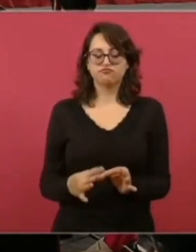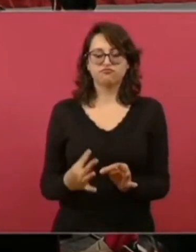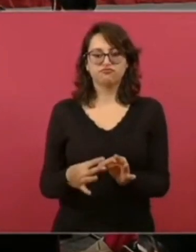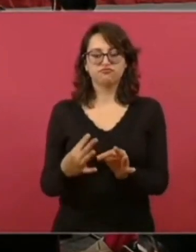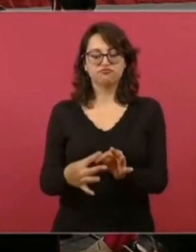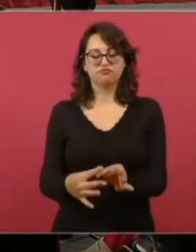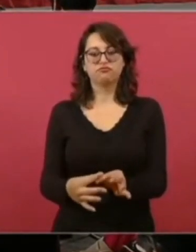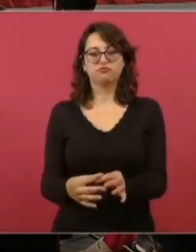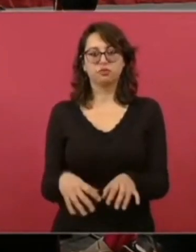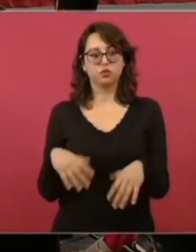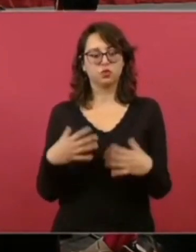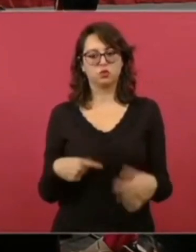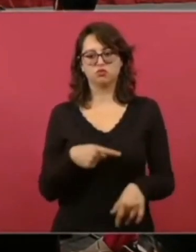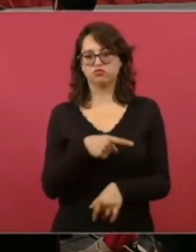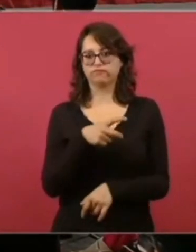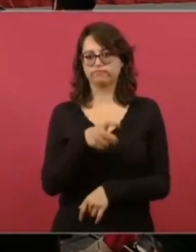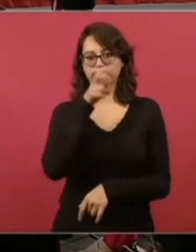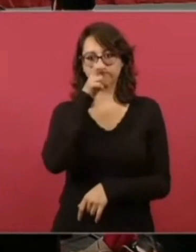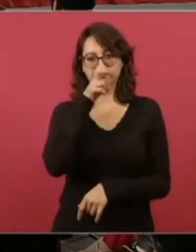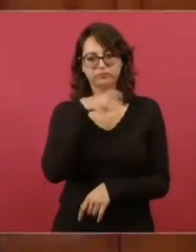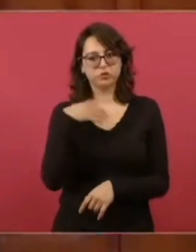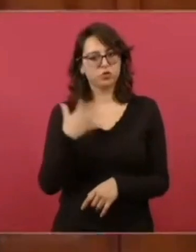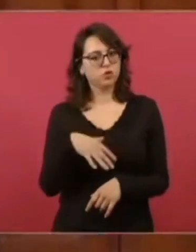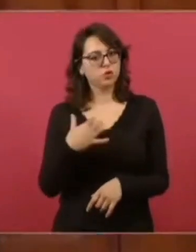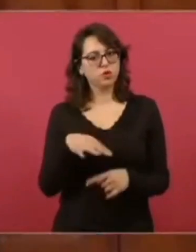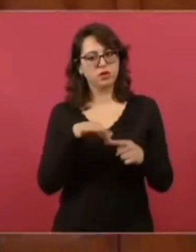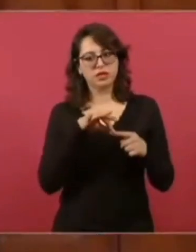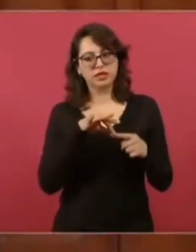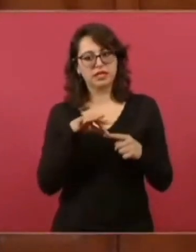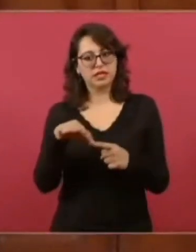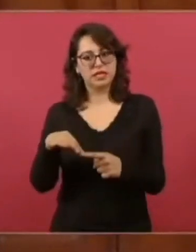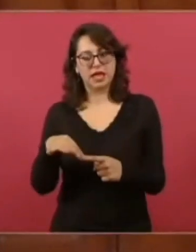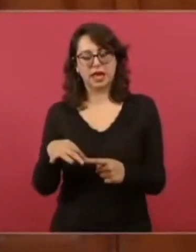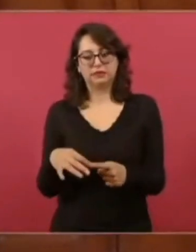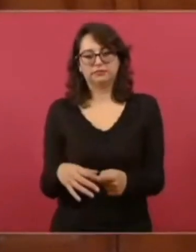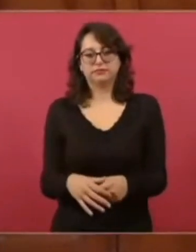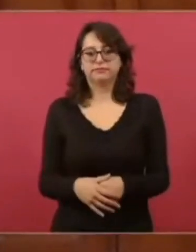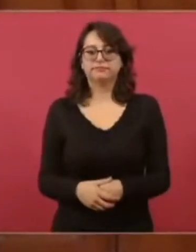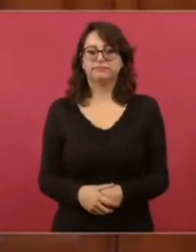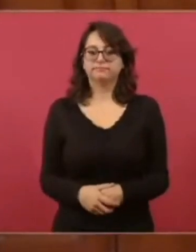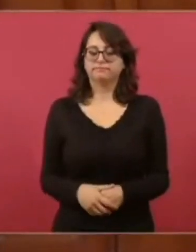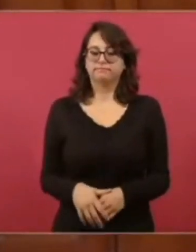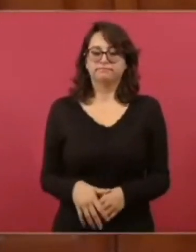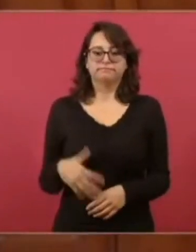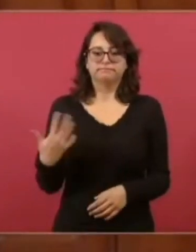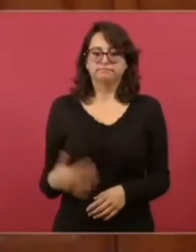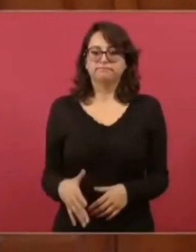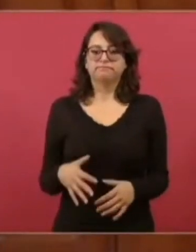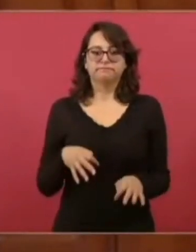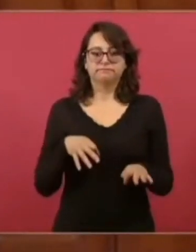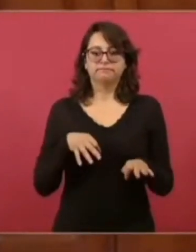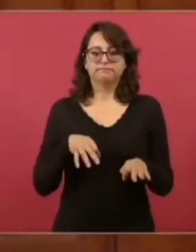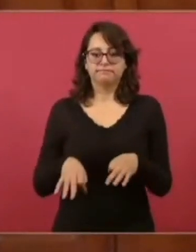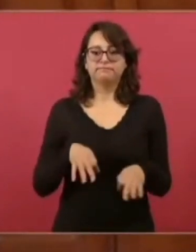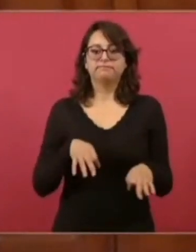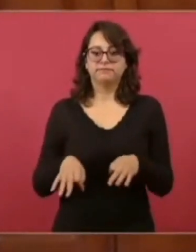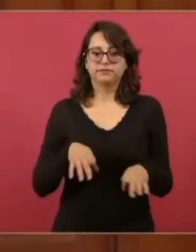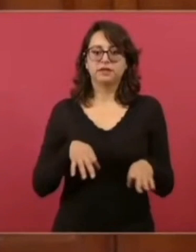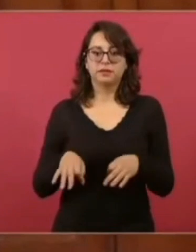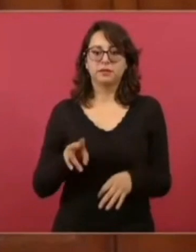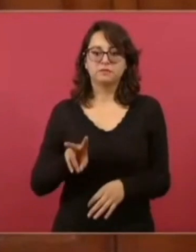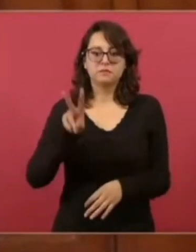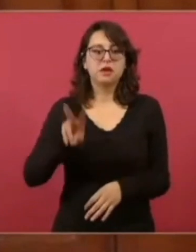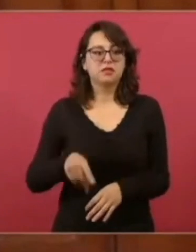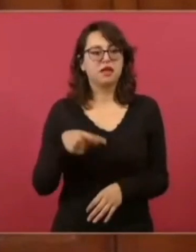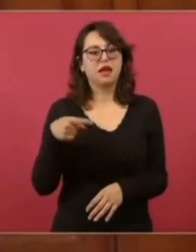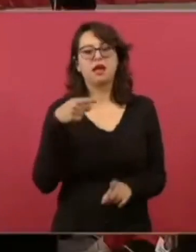nos enseña y nos guía. No cabe duda que su trabajo es el reflejo del profundo amor que le